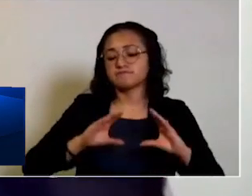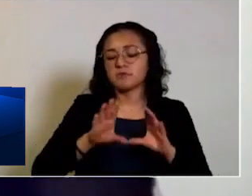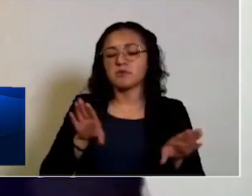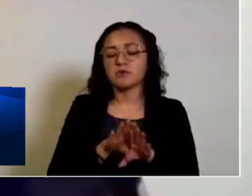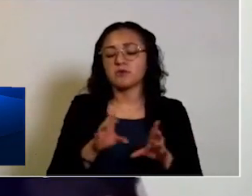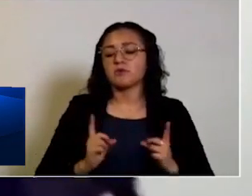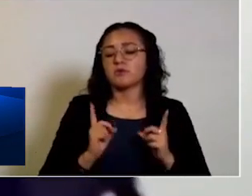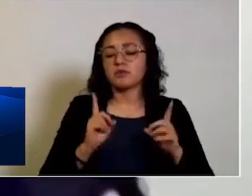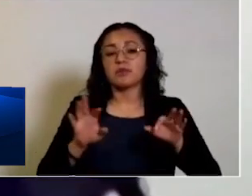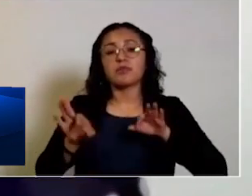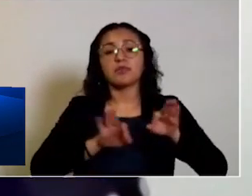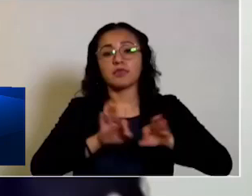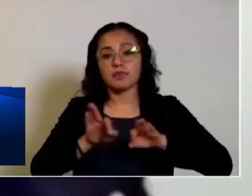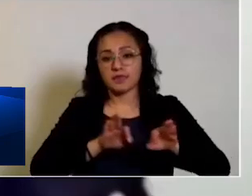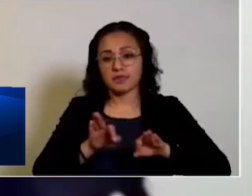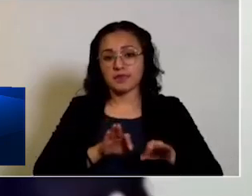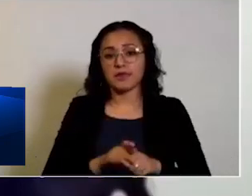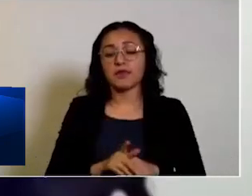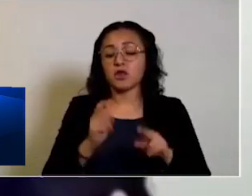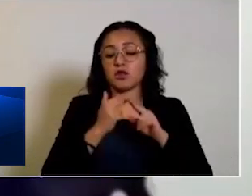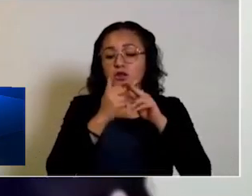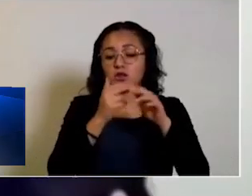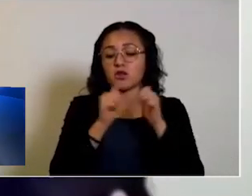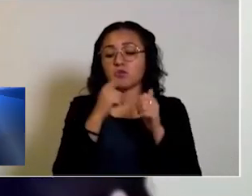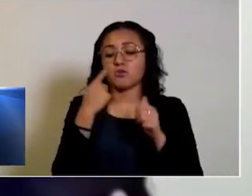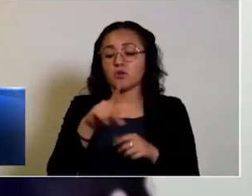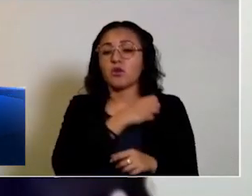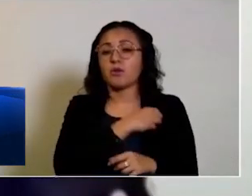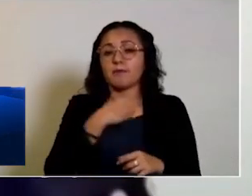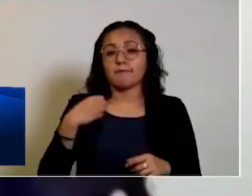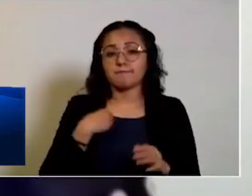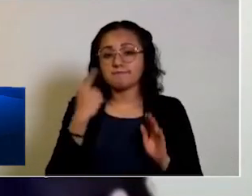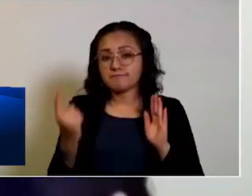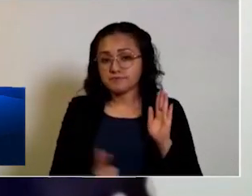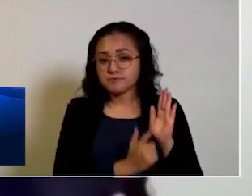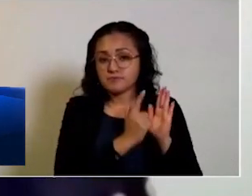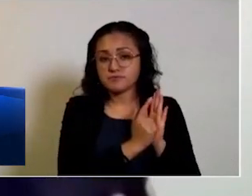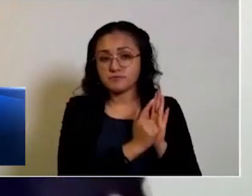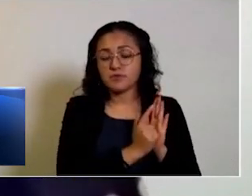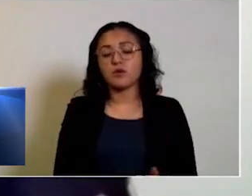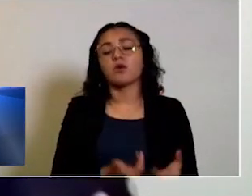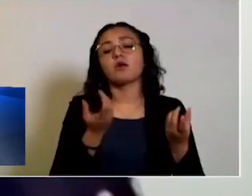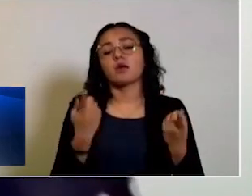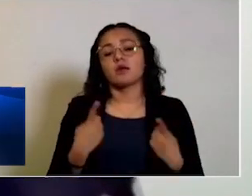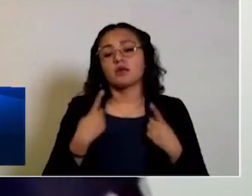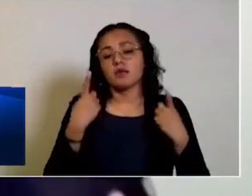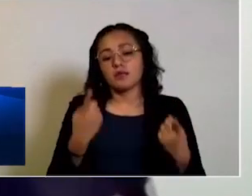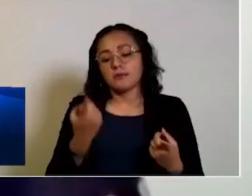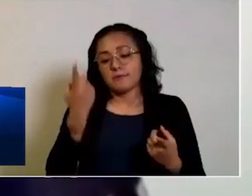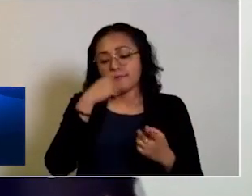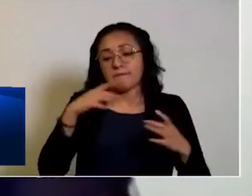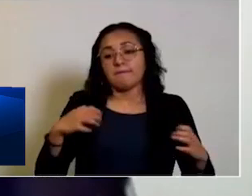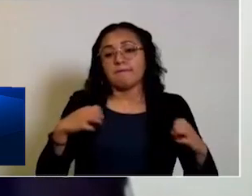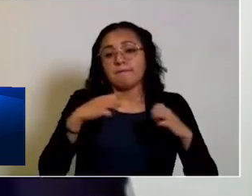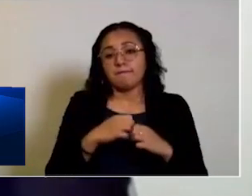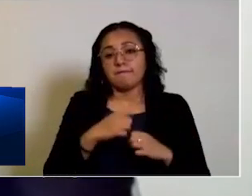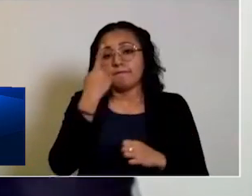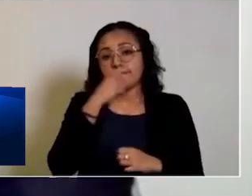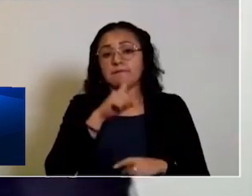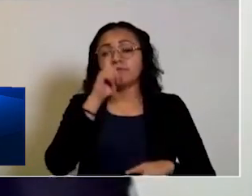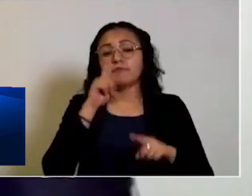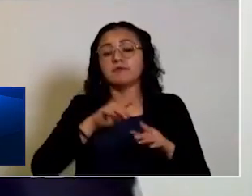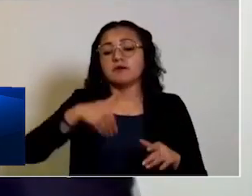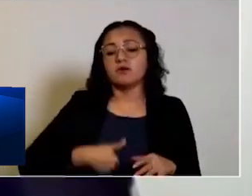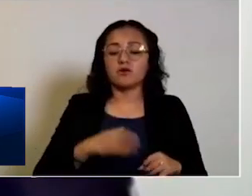obtención del trabajo. Por cumplir con una obligación legal. Por proporcionar servicios de emergencia para evitar